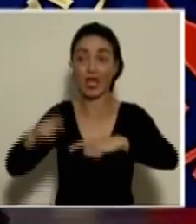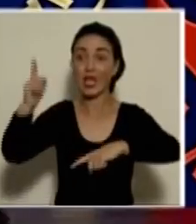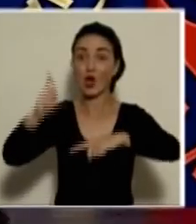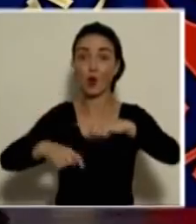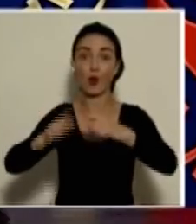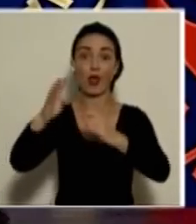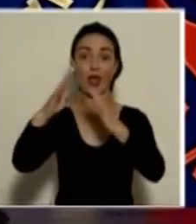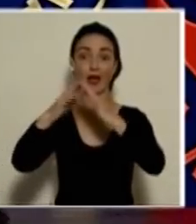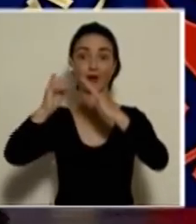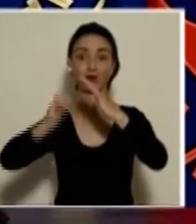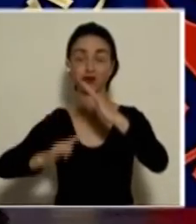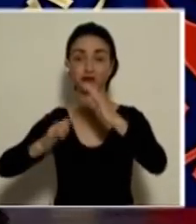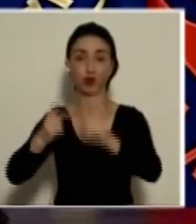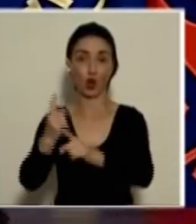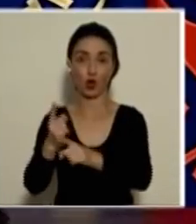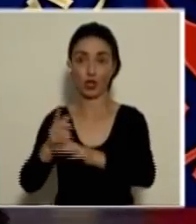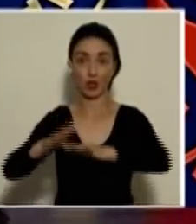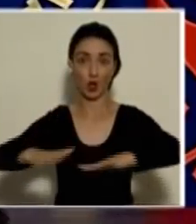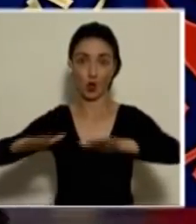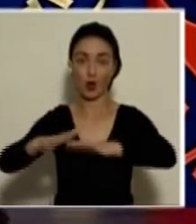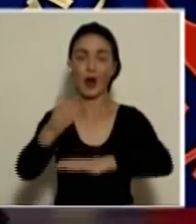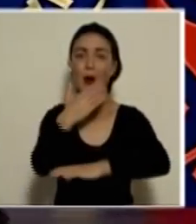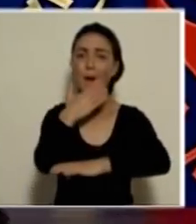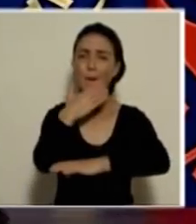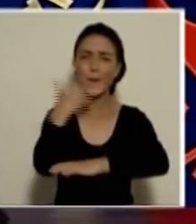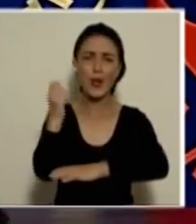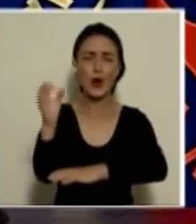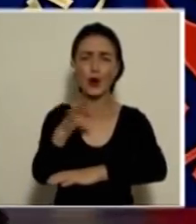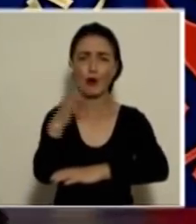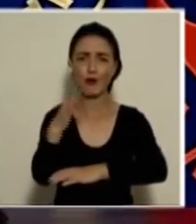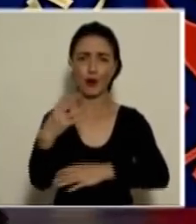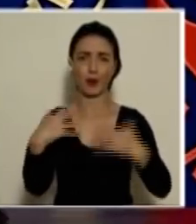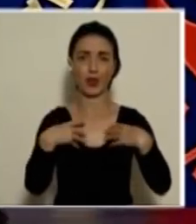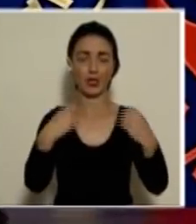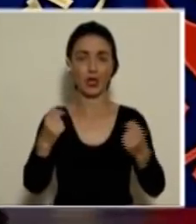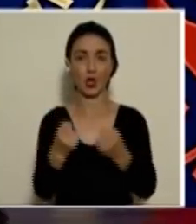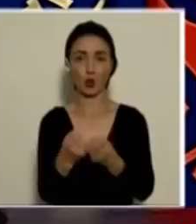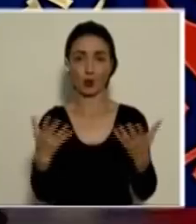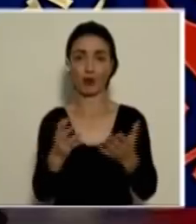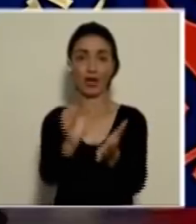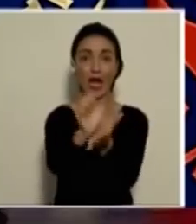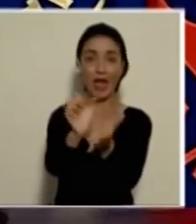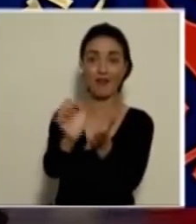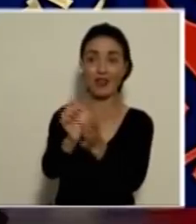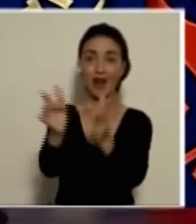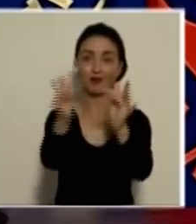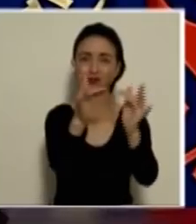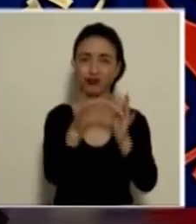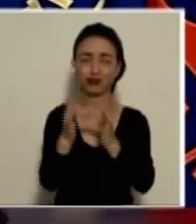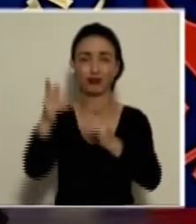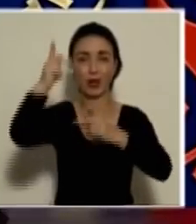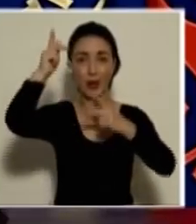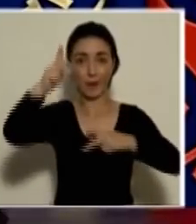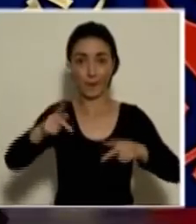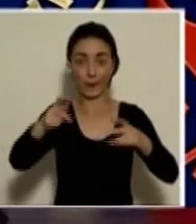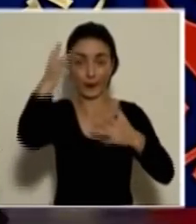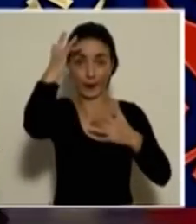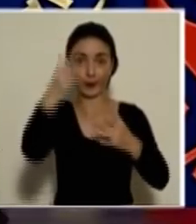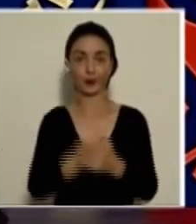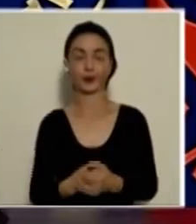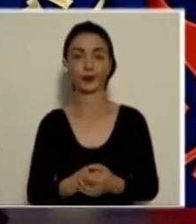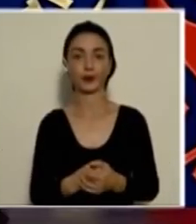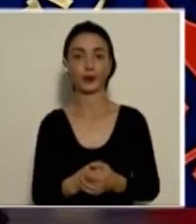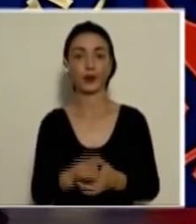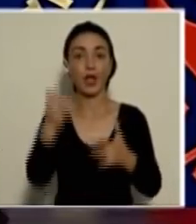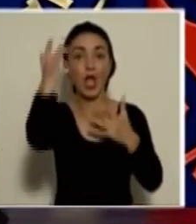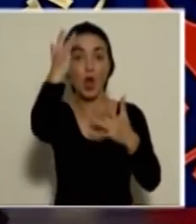cuarentena o aislamiento de forma correcta es una de las mejores medidas de salud pública para evitar un contagio de más personas en una enfermedad que